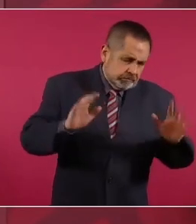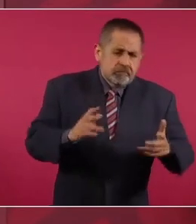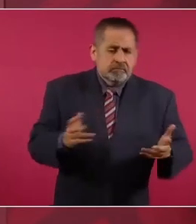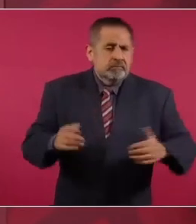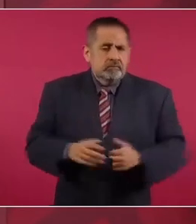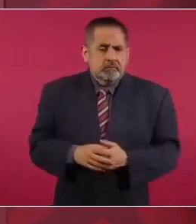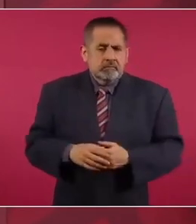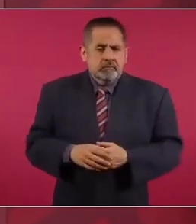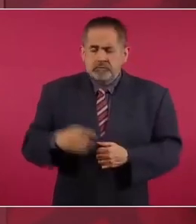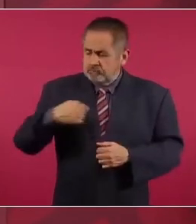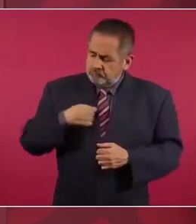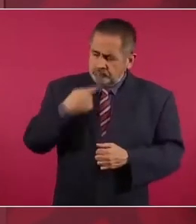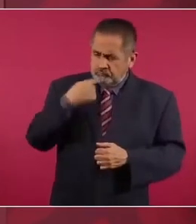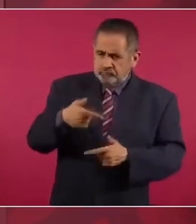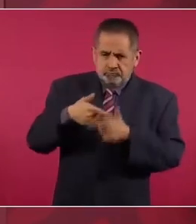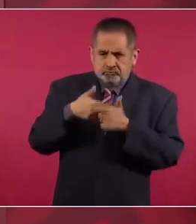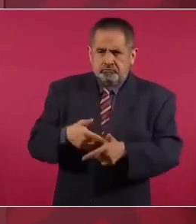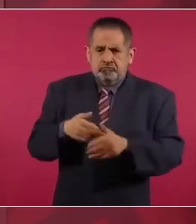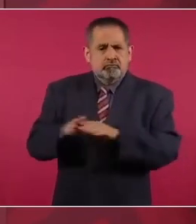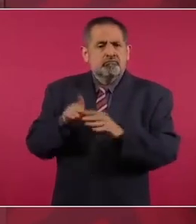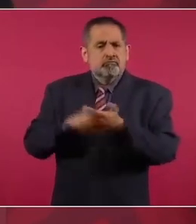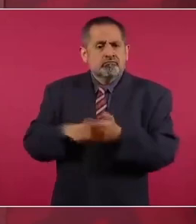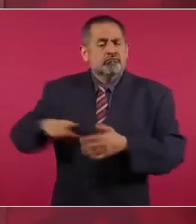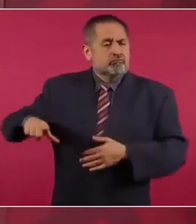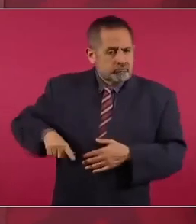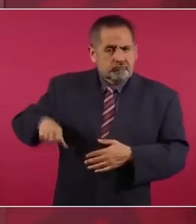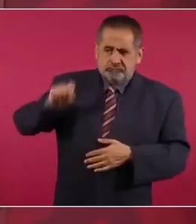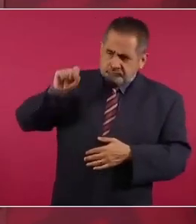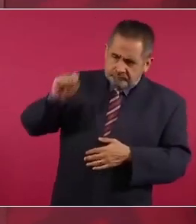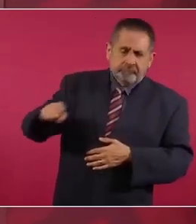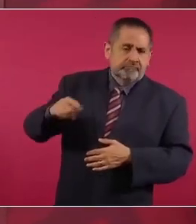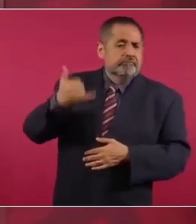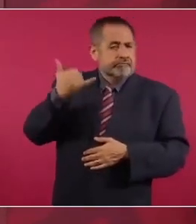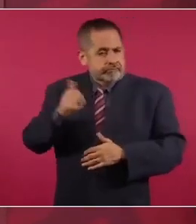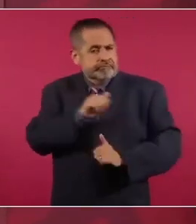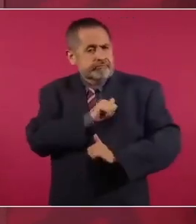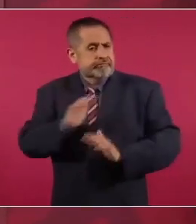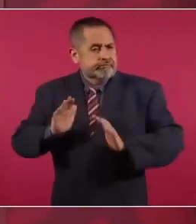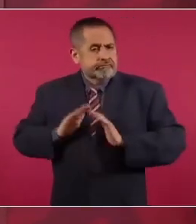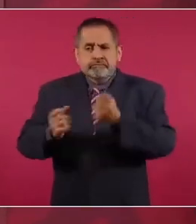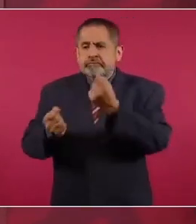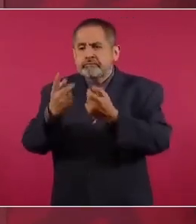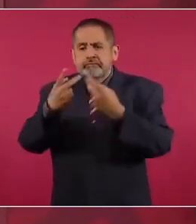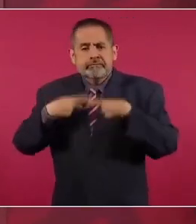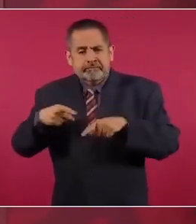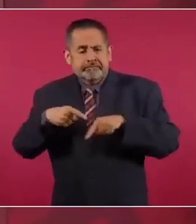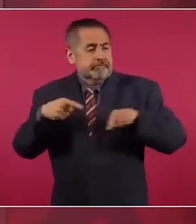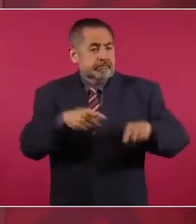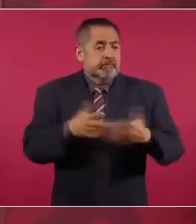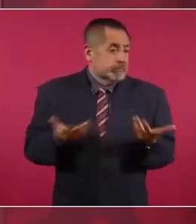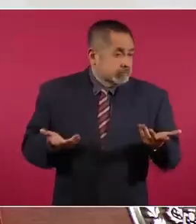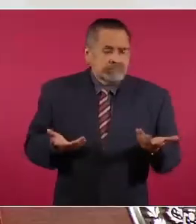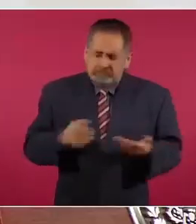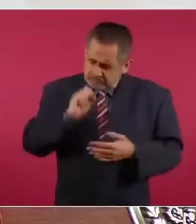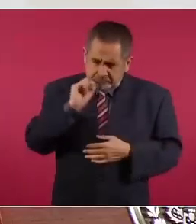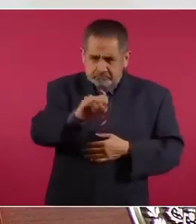y yo voy a seguir diciendo que fue el Estado y que fue el Ejército y como la investigación